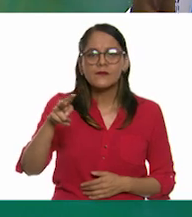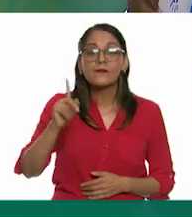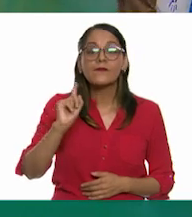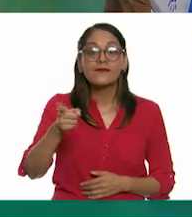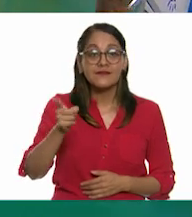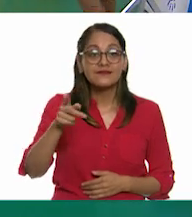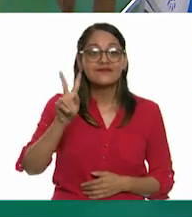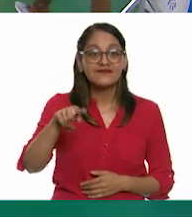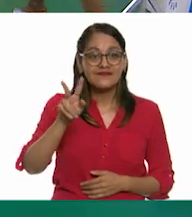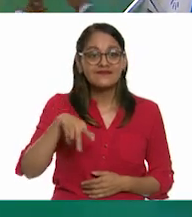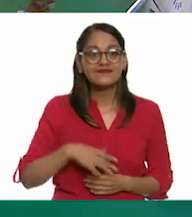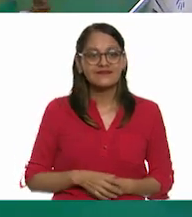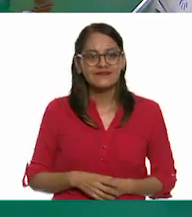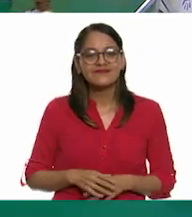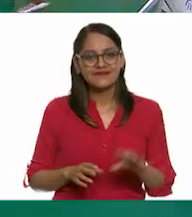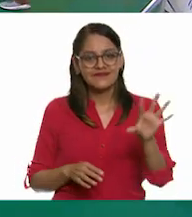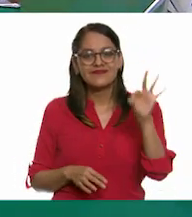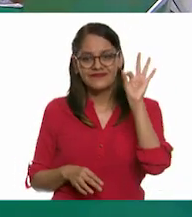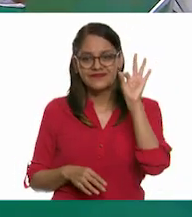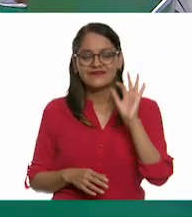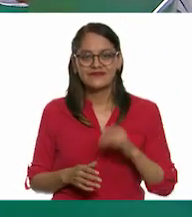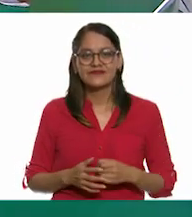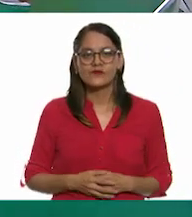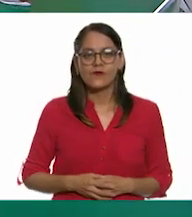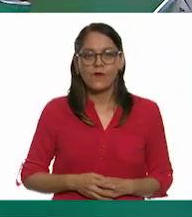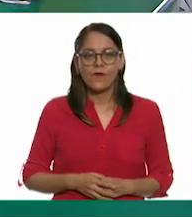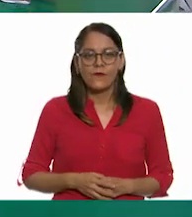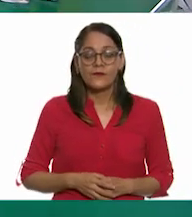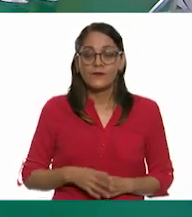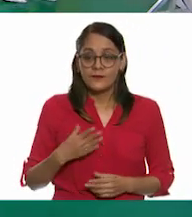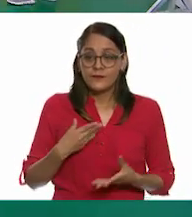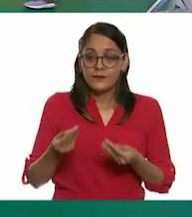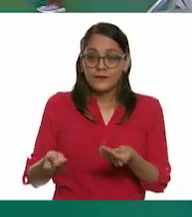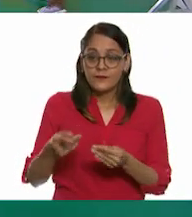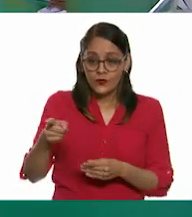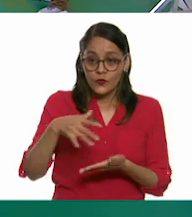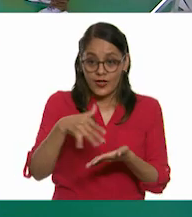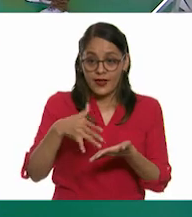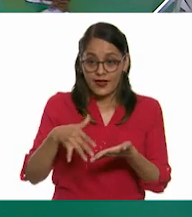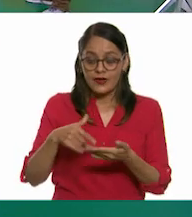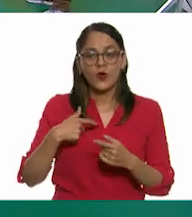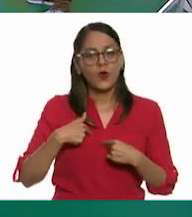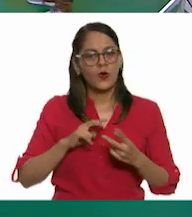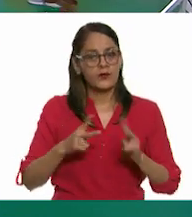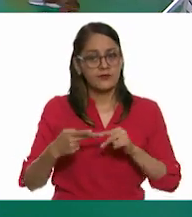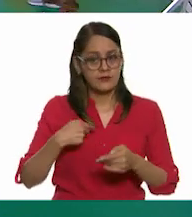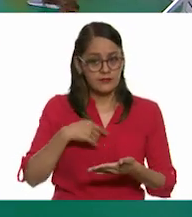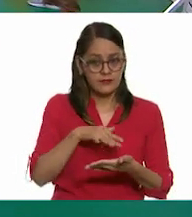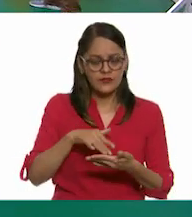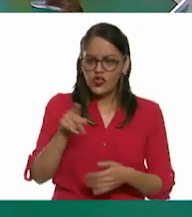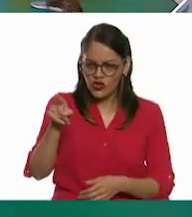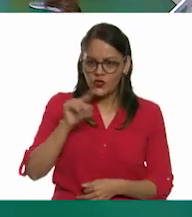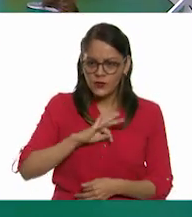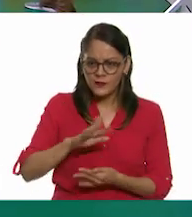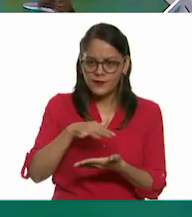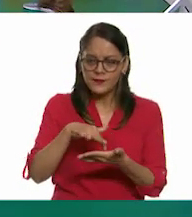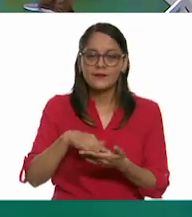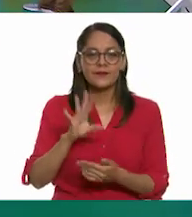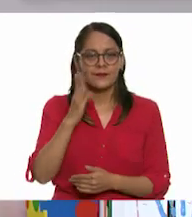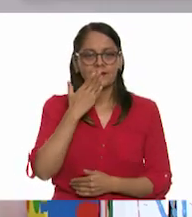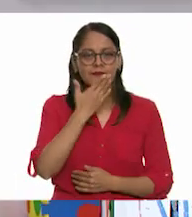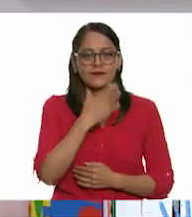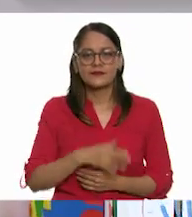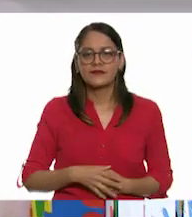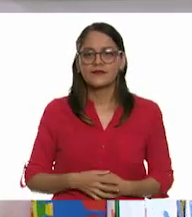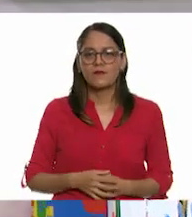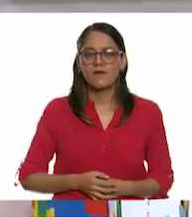sí! ¡Uh! Acá está el sobre número dos. ¿Te lo paso para que lo leas o Si gustas, puedes leerlo, puedes leerlo. A ver, vamos a ver